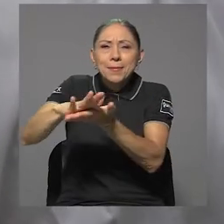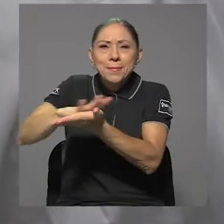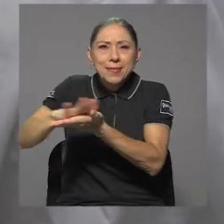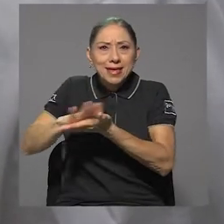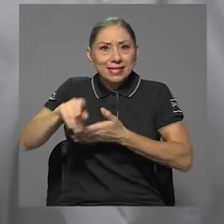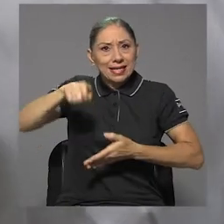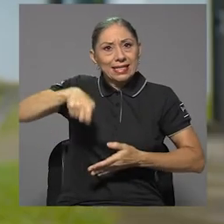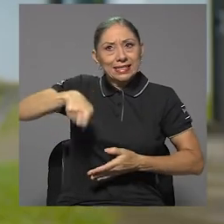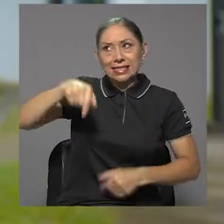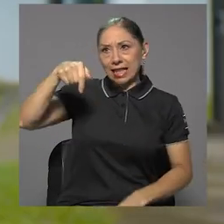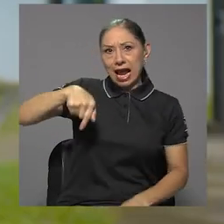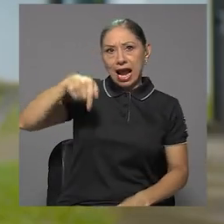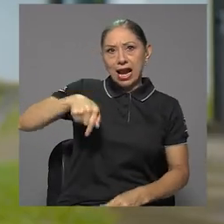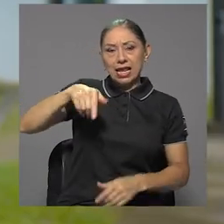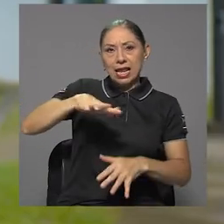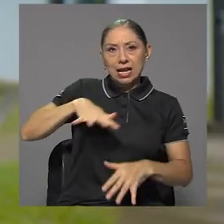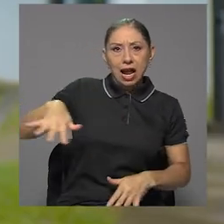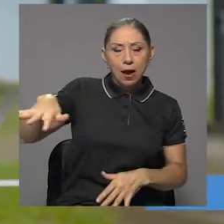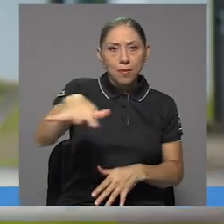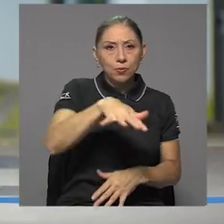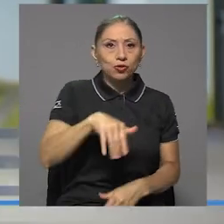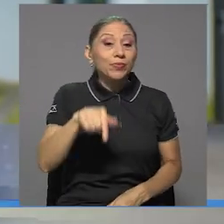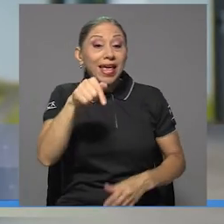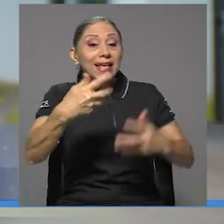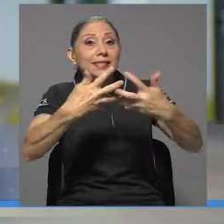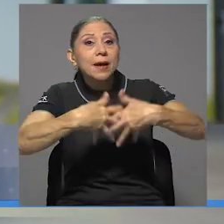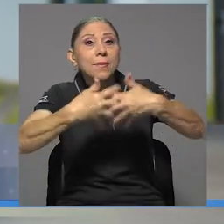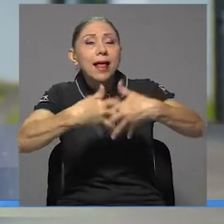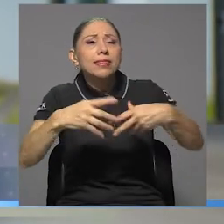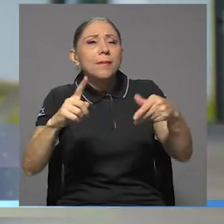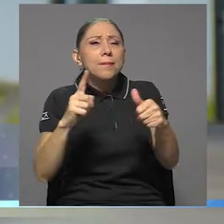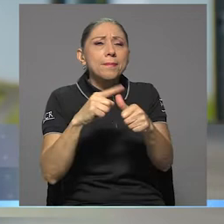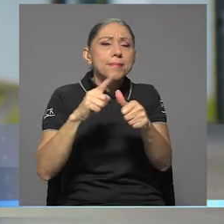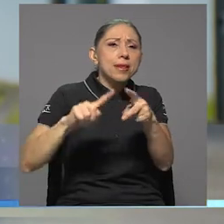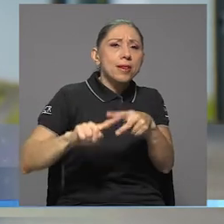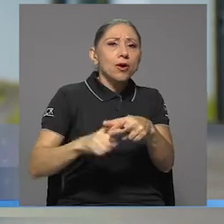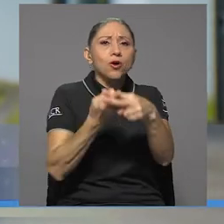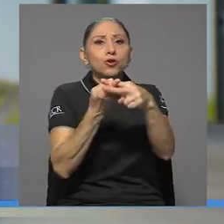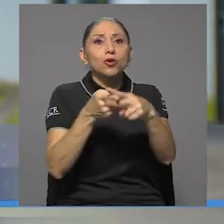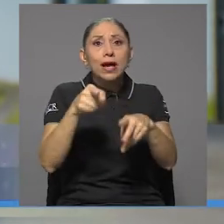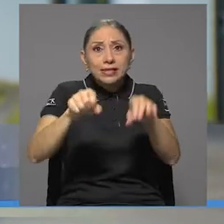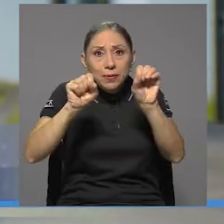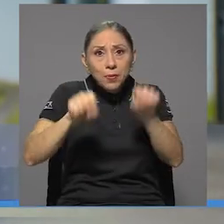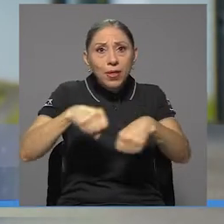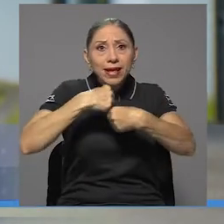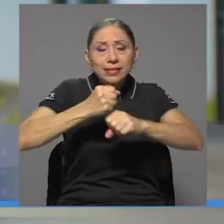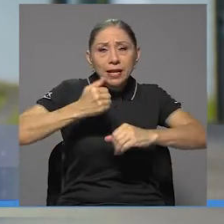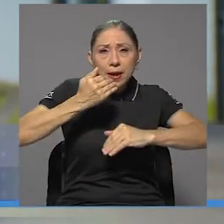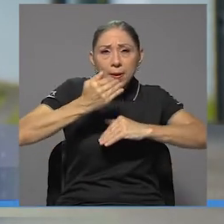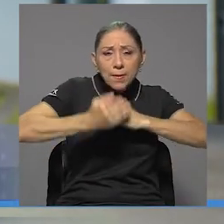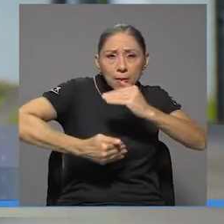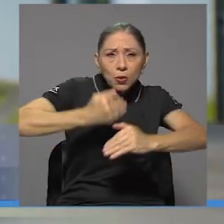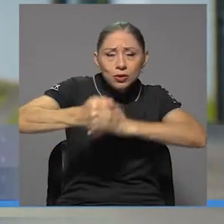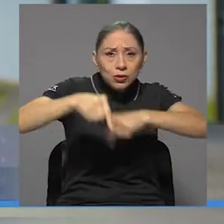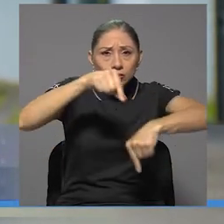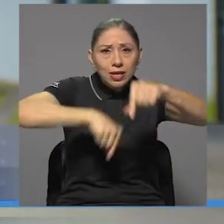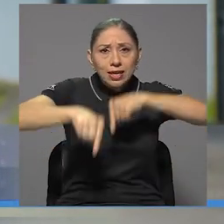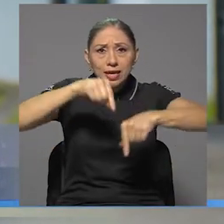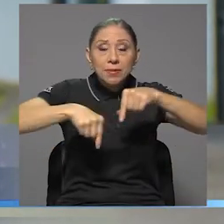requeridos en el campus. Esta planta piloto es un espacio en el cual se pueden escalar procesos en química para